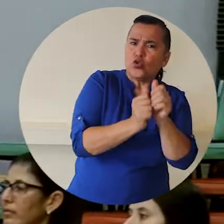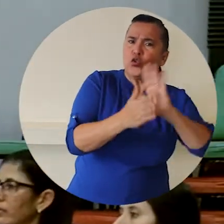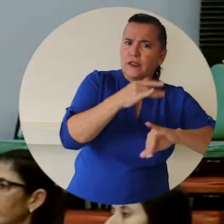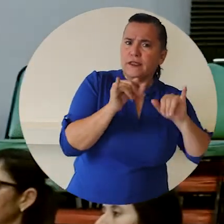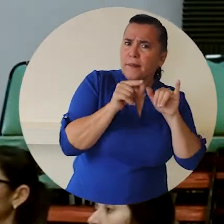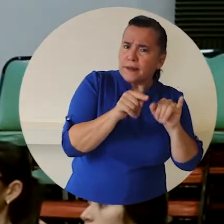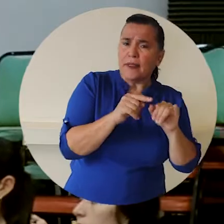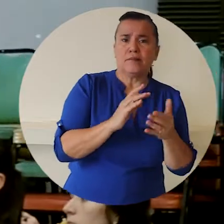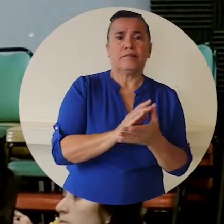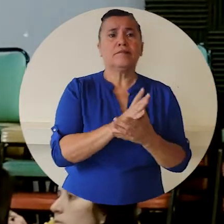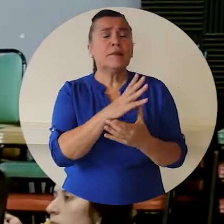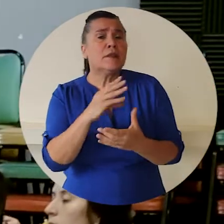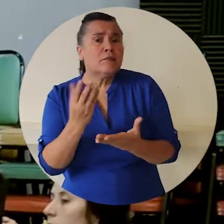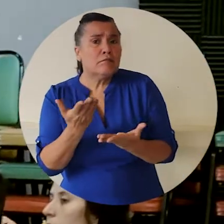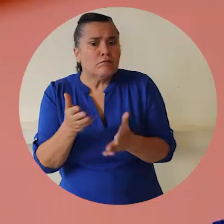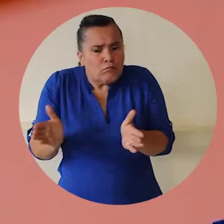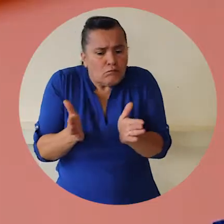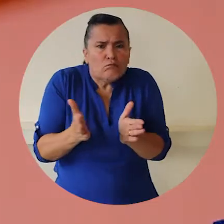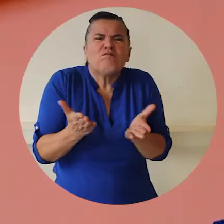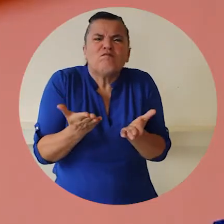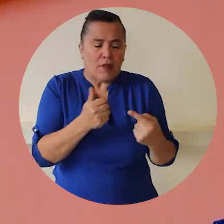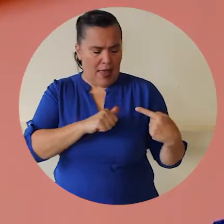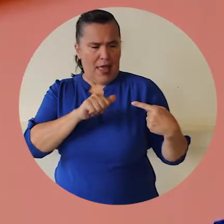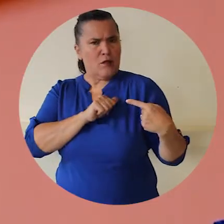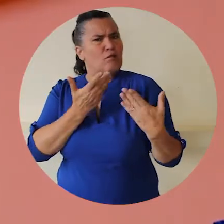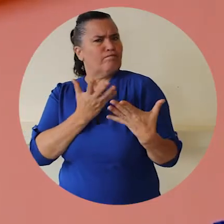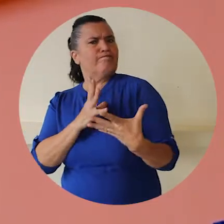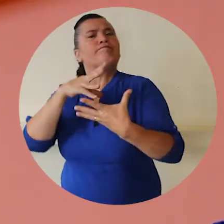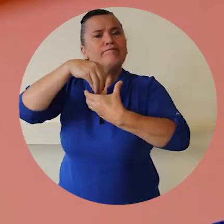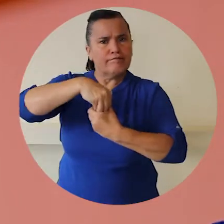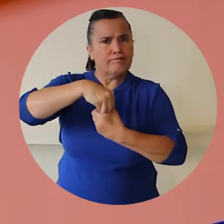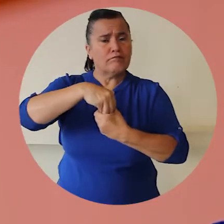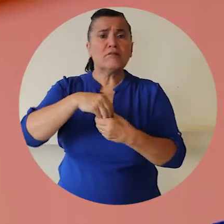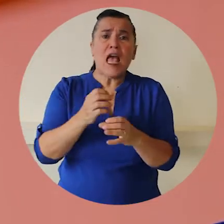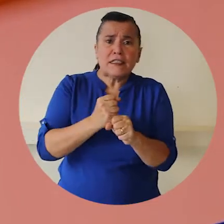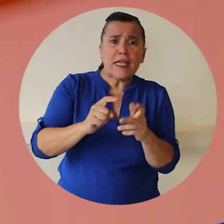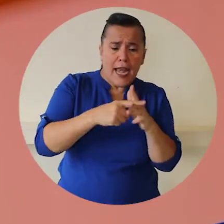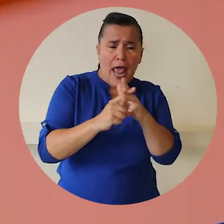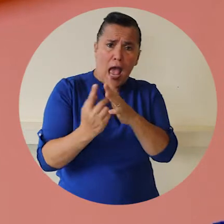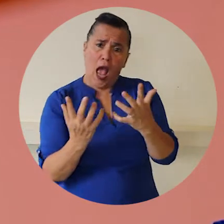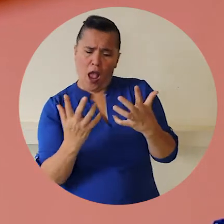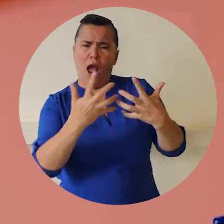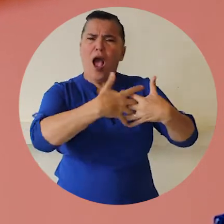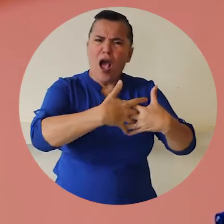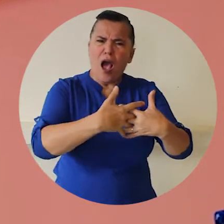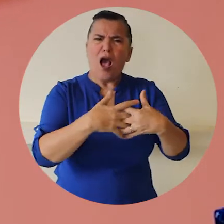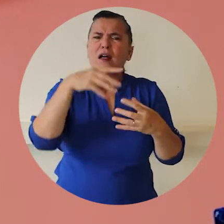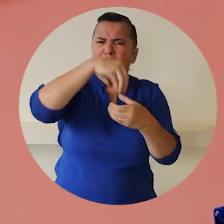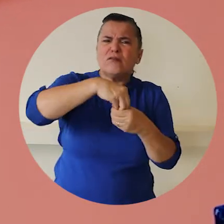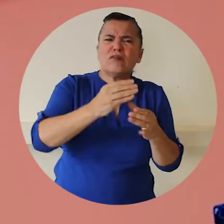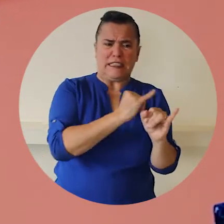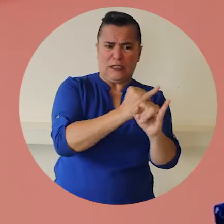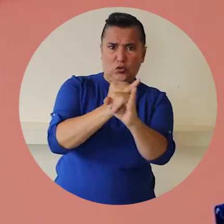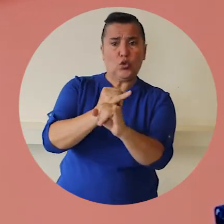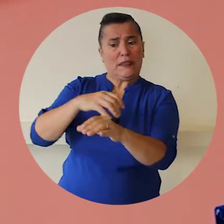Fomentar el modelo social de las personas con discapacidad y motivar una actitud más inclusiva y